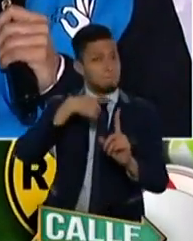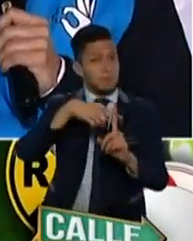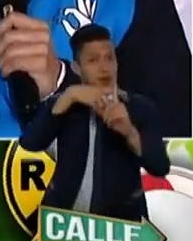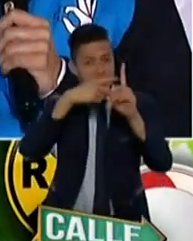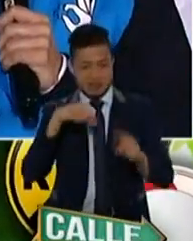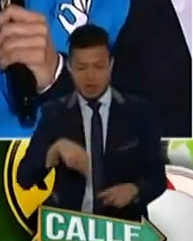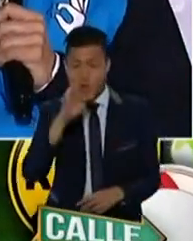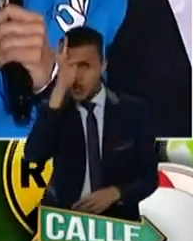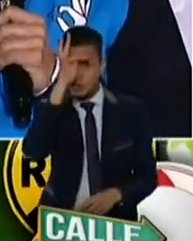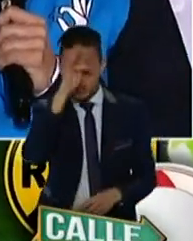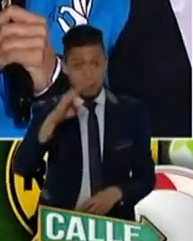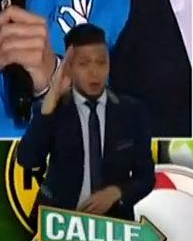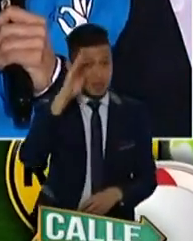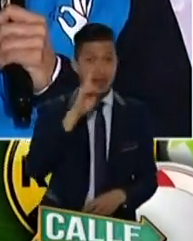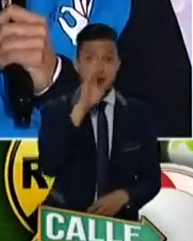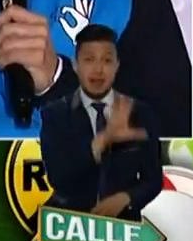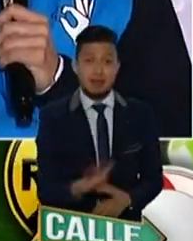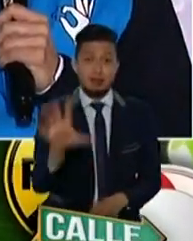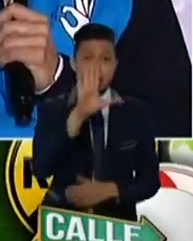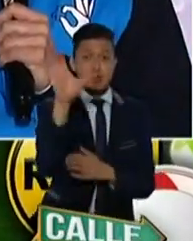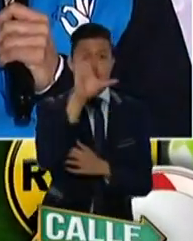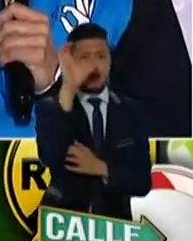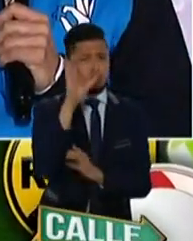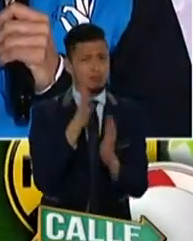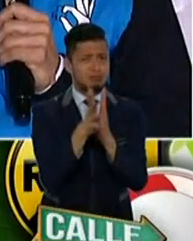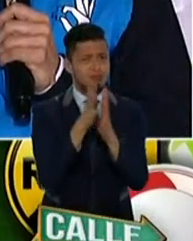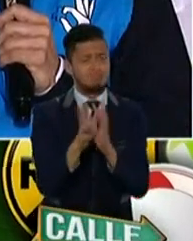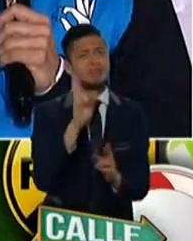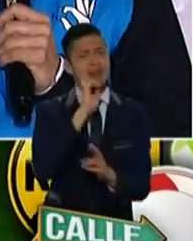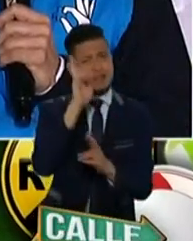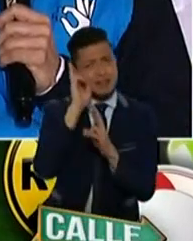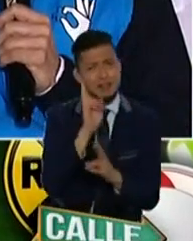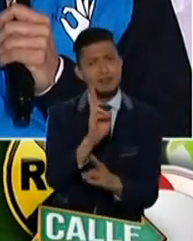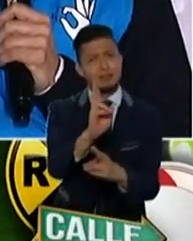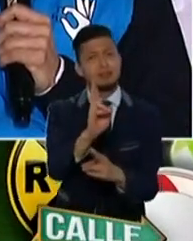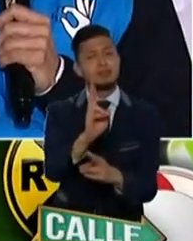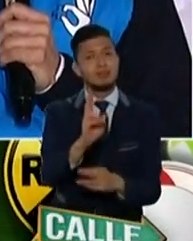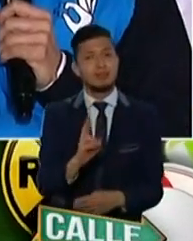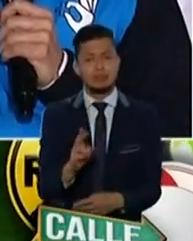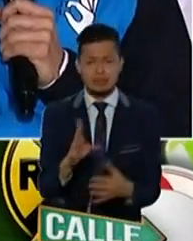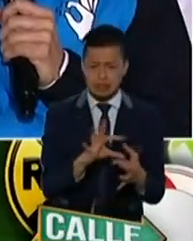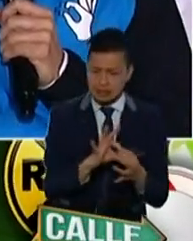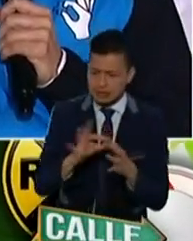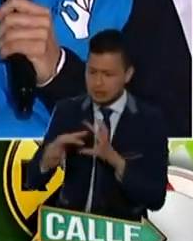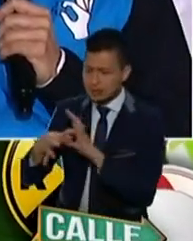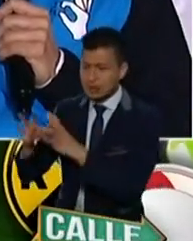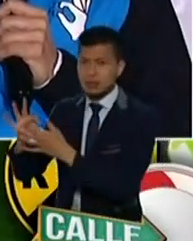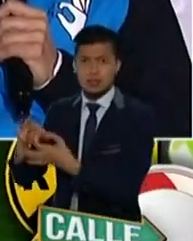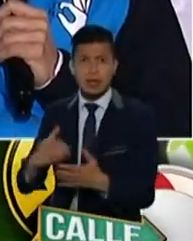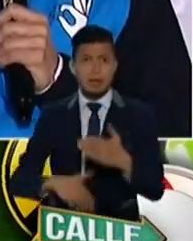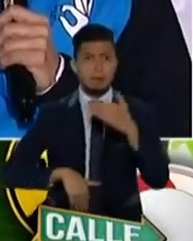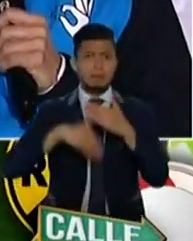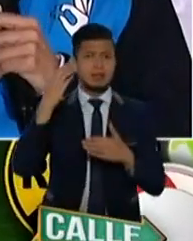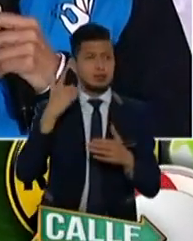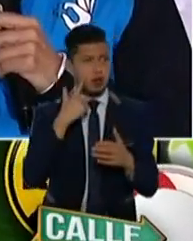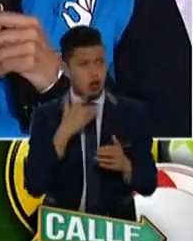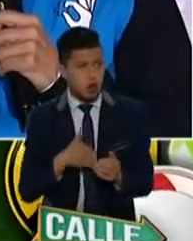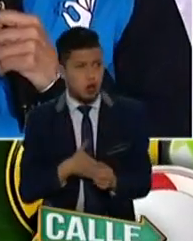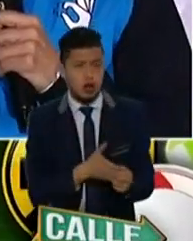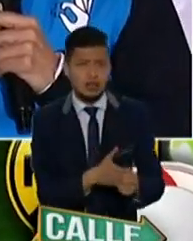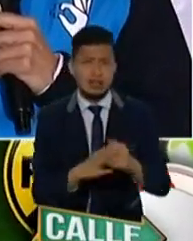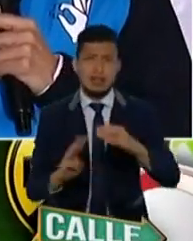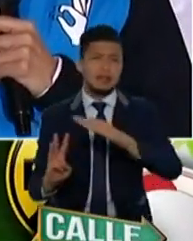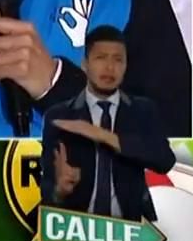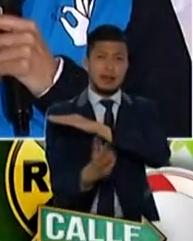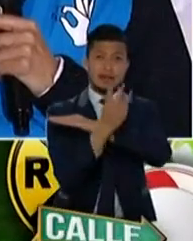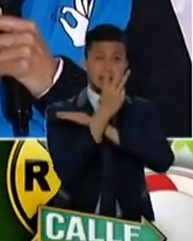Nacional de los Colombianos y el reconocimiento a esa sinergia que inició y se orientó desde las 3 de la